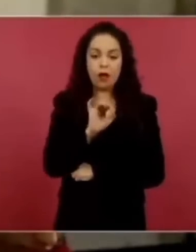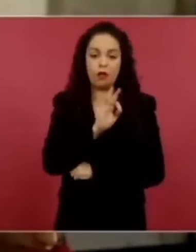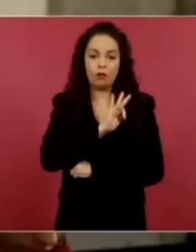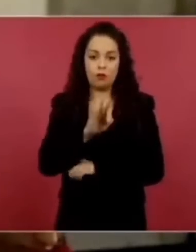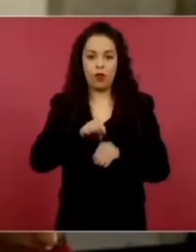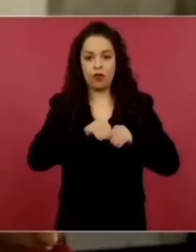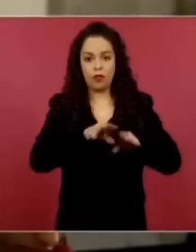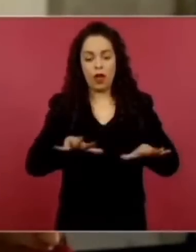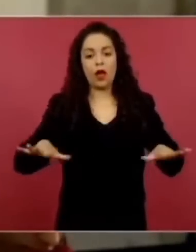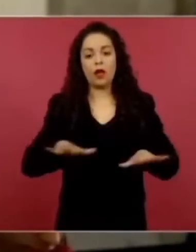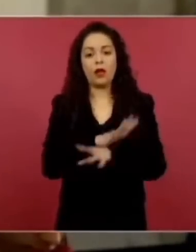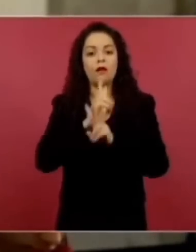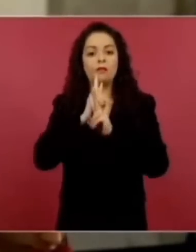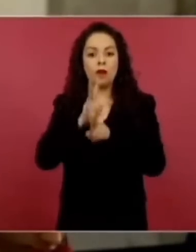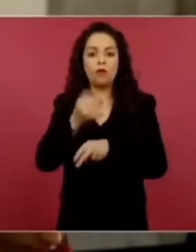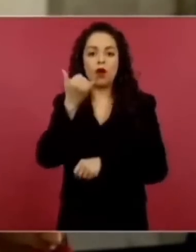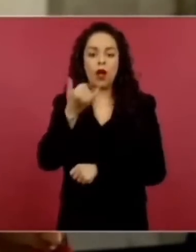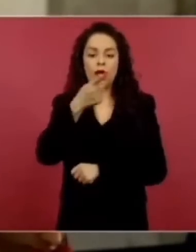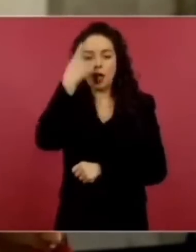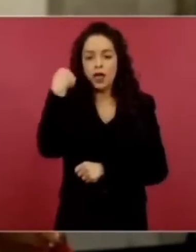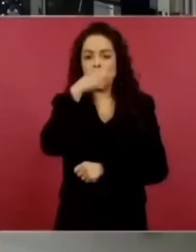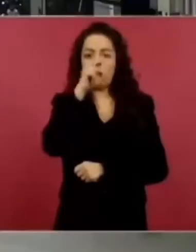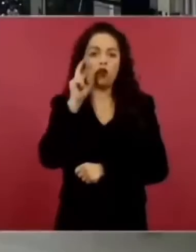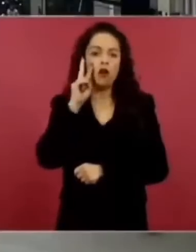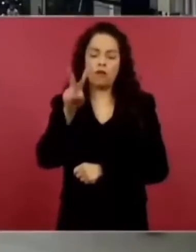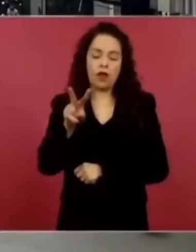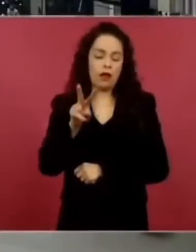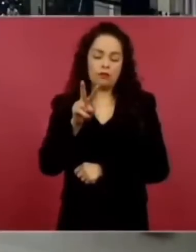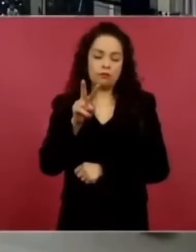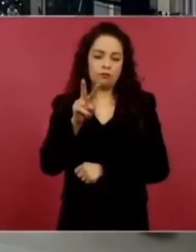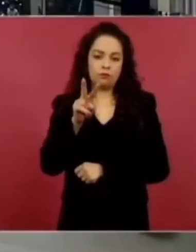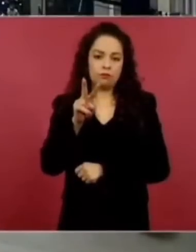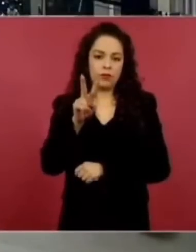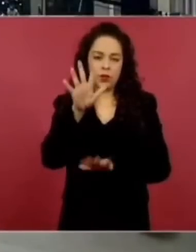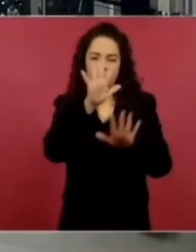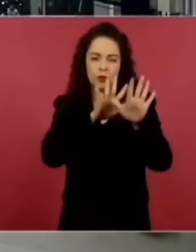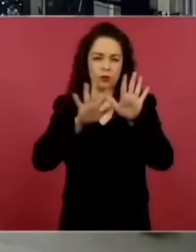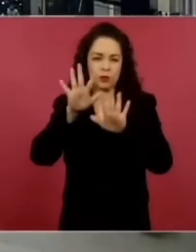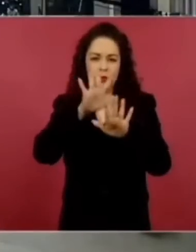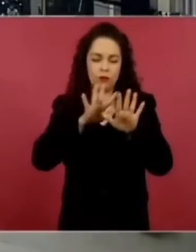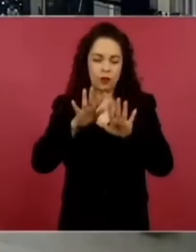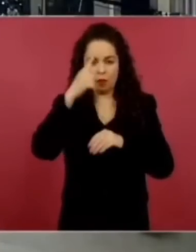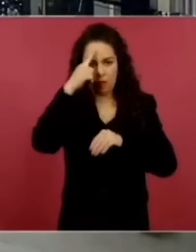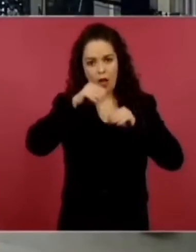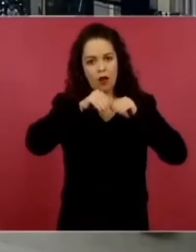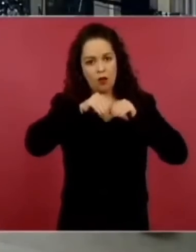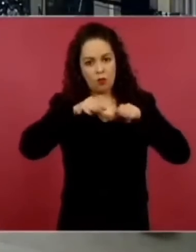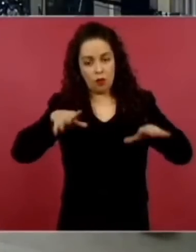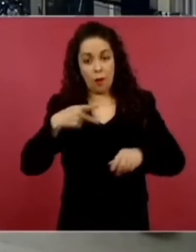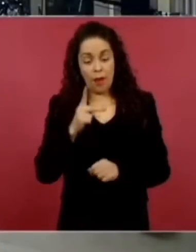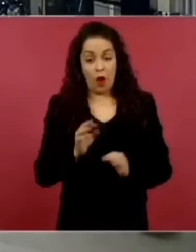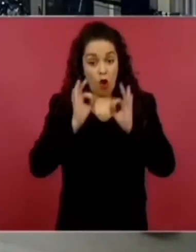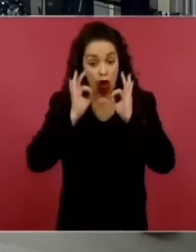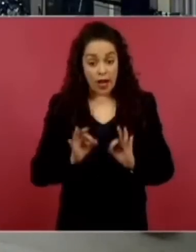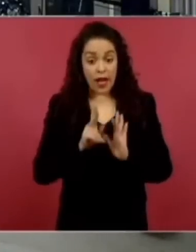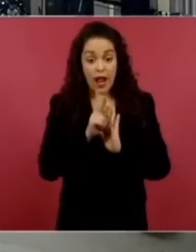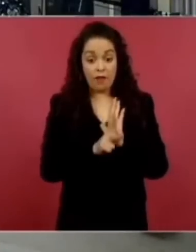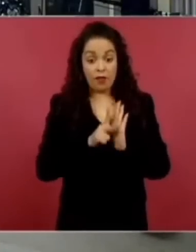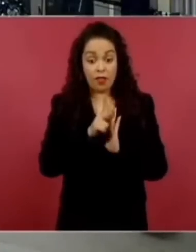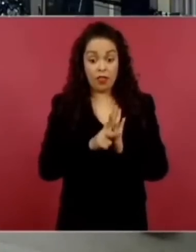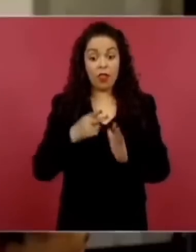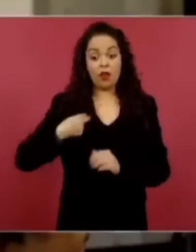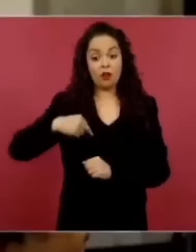modificando las voces, pero las identidades originales y los videos originales queremos